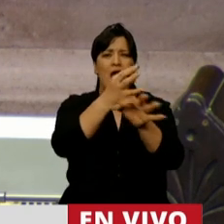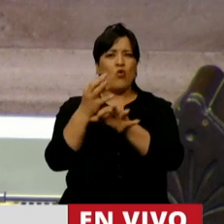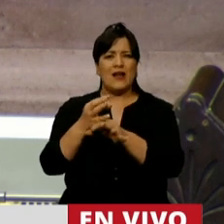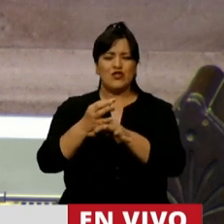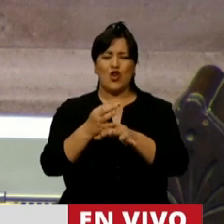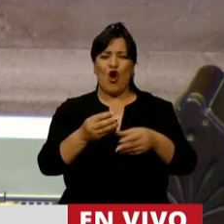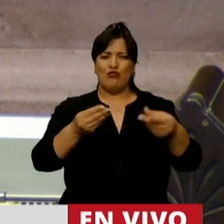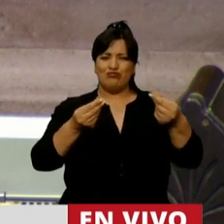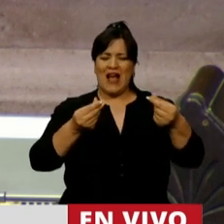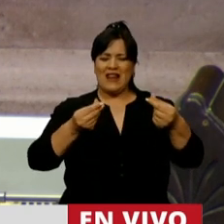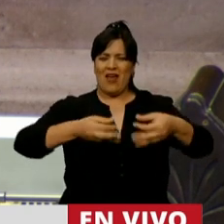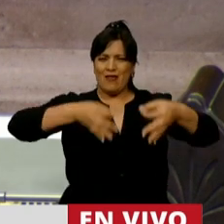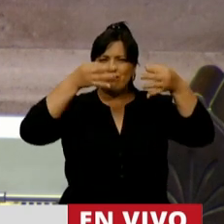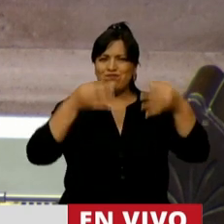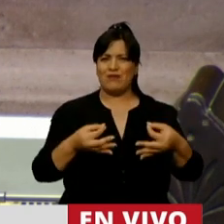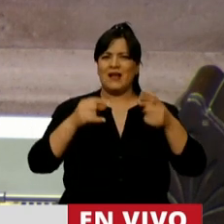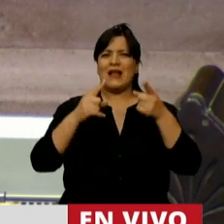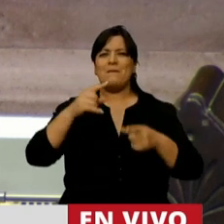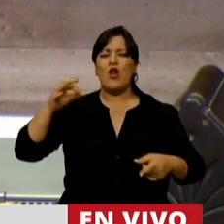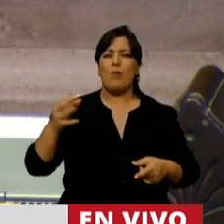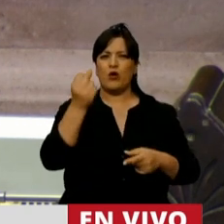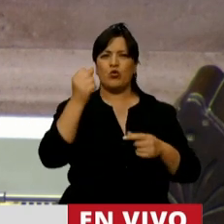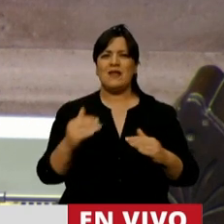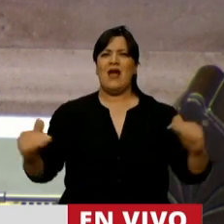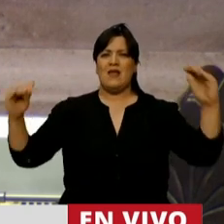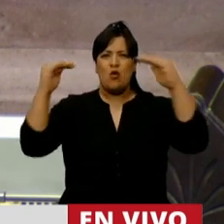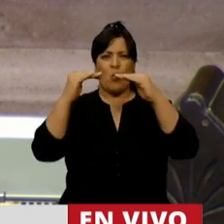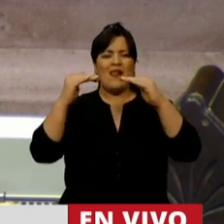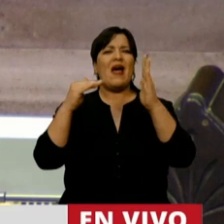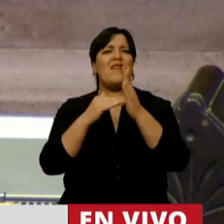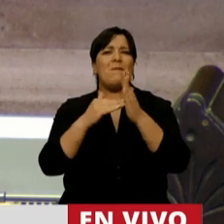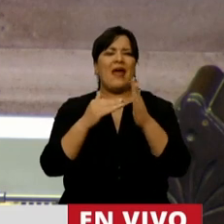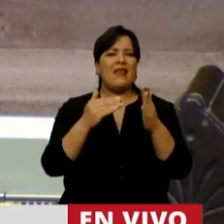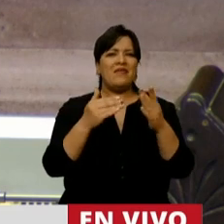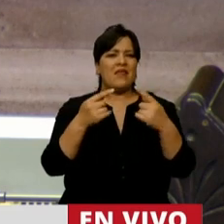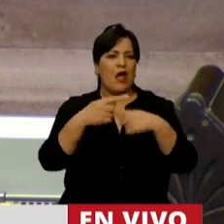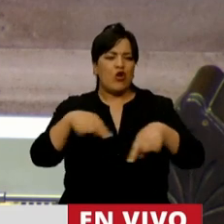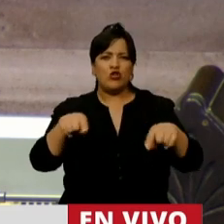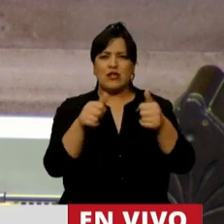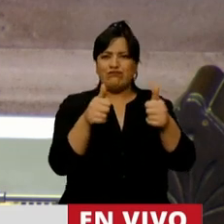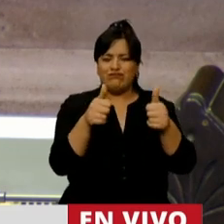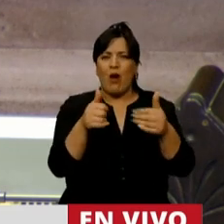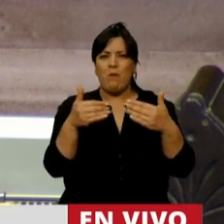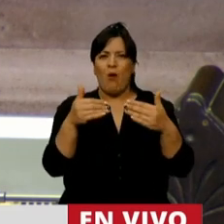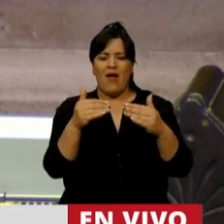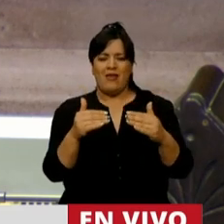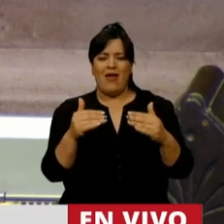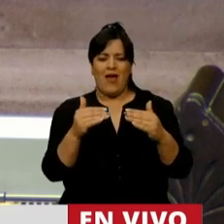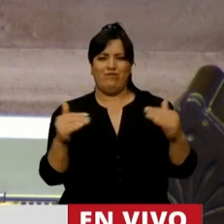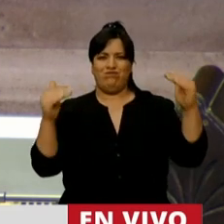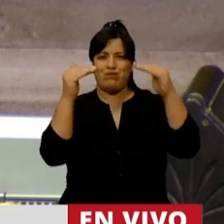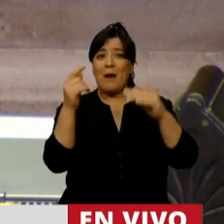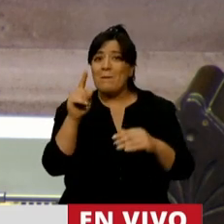excelencia y a la igualdad de oportunidades en base al mérito. Señor Presidente, el